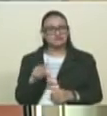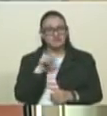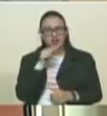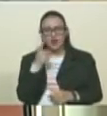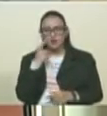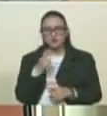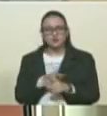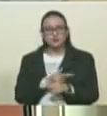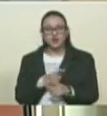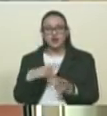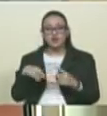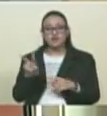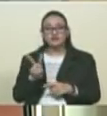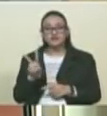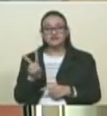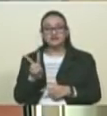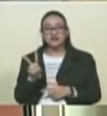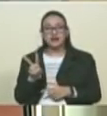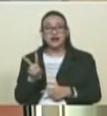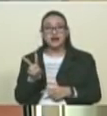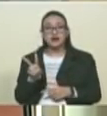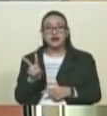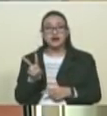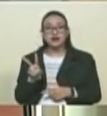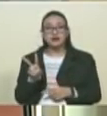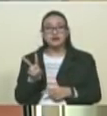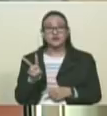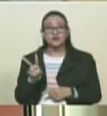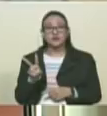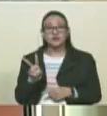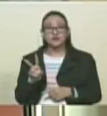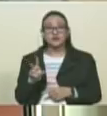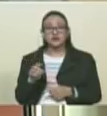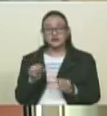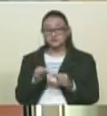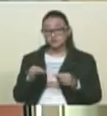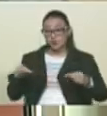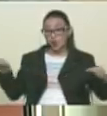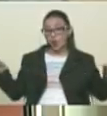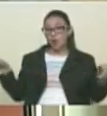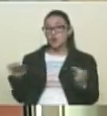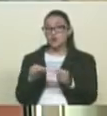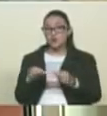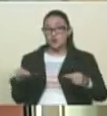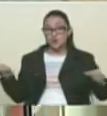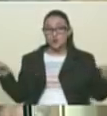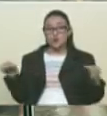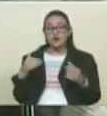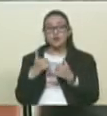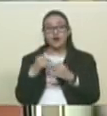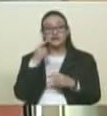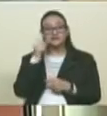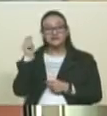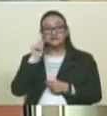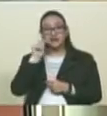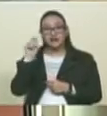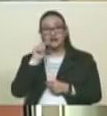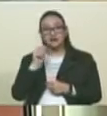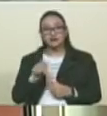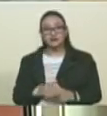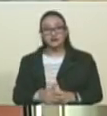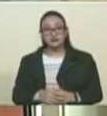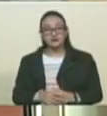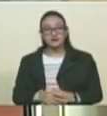de creer que los venezolanos somos una especie de puchimbol, somos una especie de chicle que ellos estiran o encogen como les da la gana. ¿Te acuerdas que hace